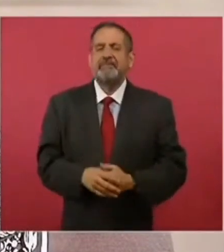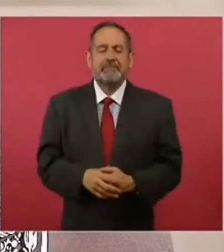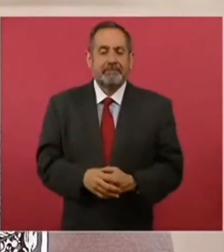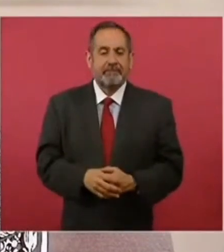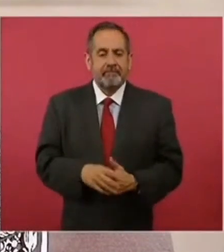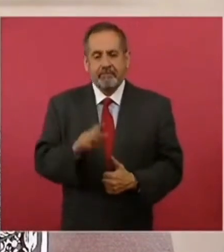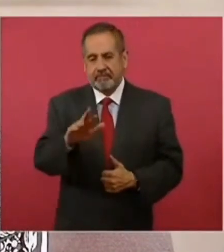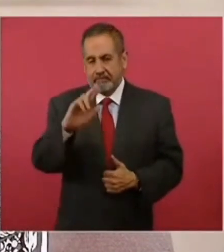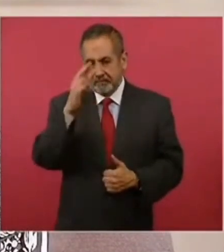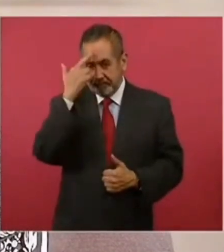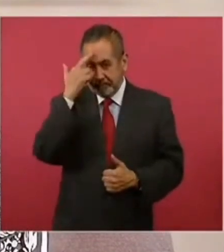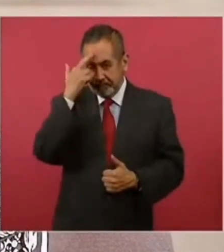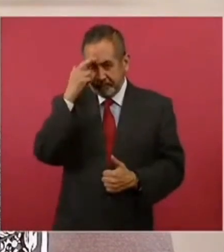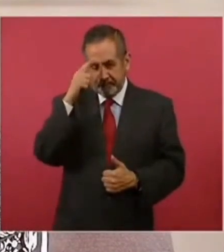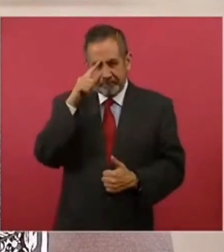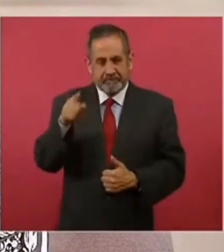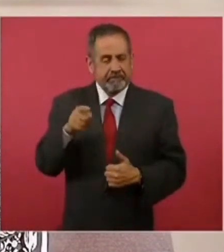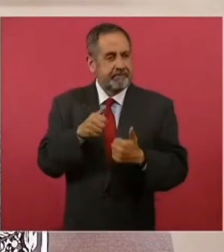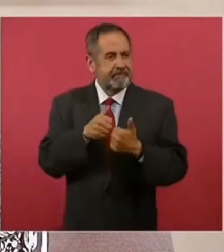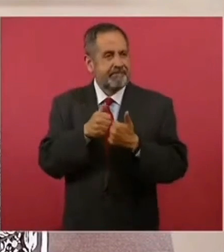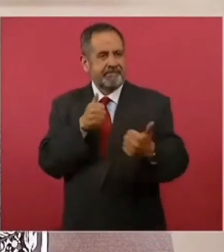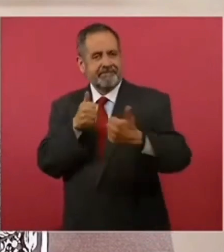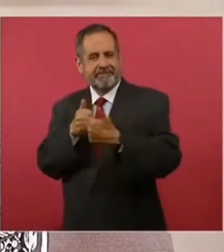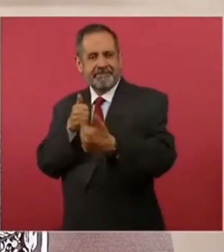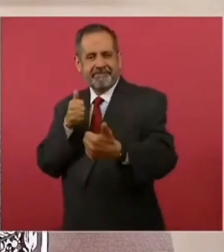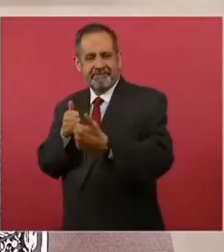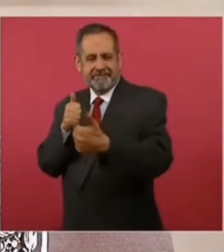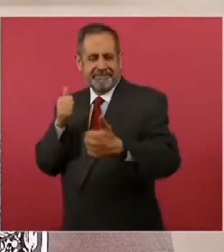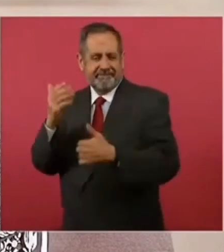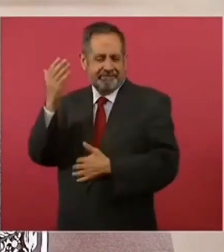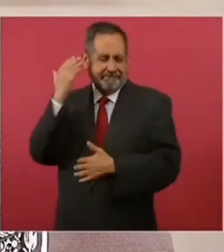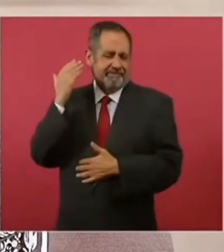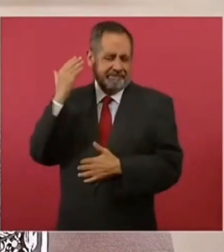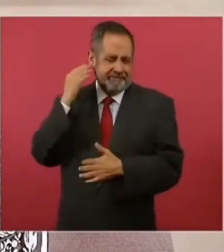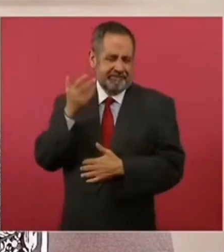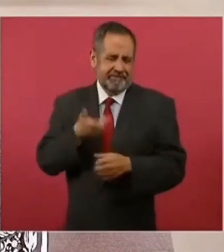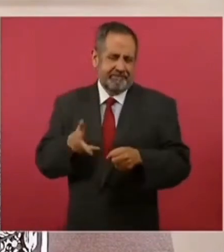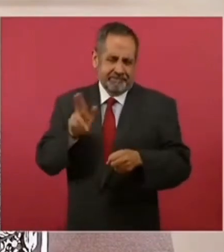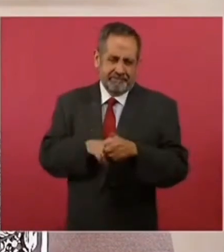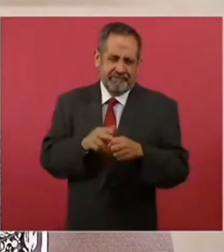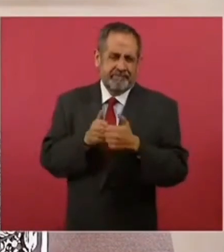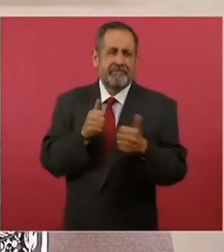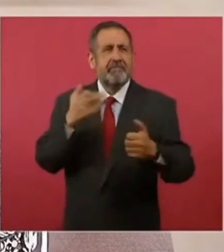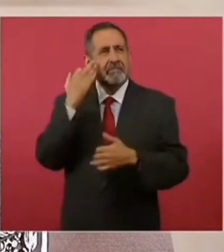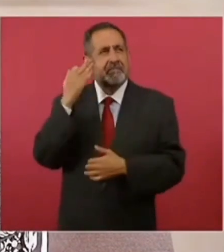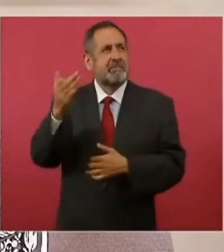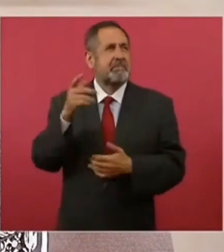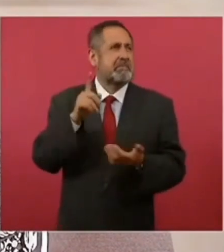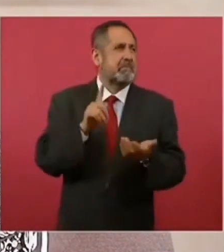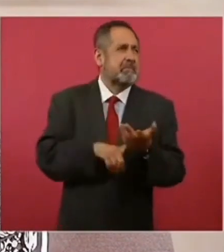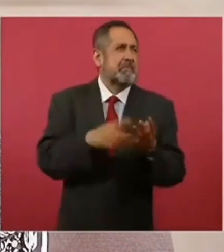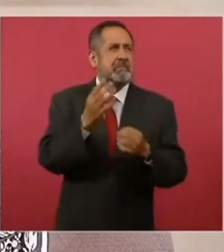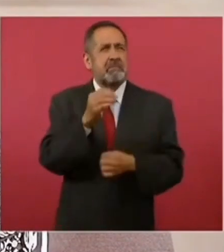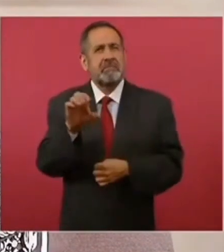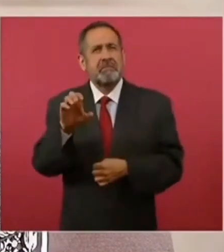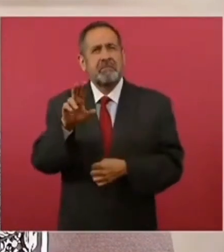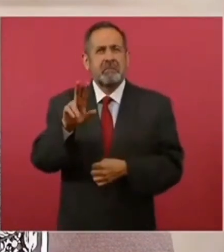que el proceso de descentralización de los servicios de salud inició por los rumbos de 1982,